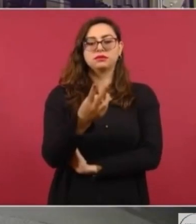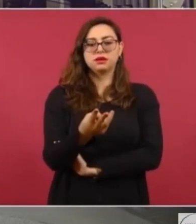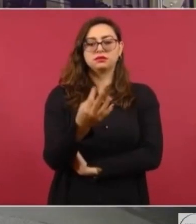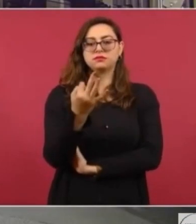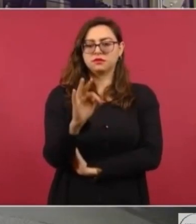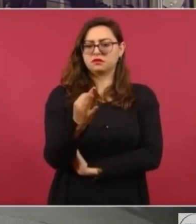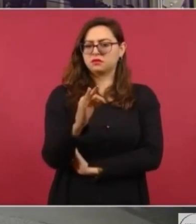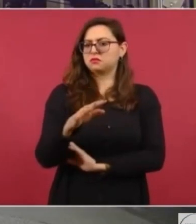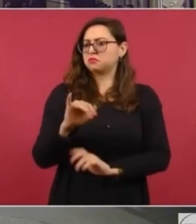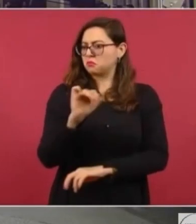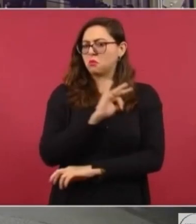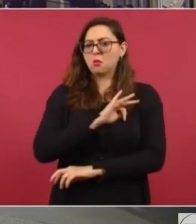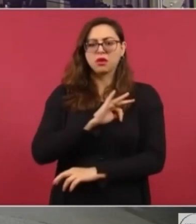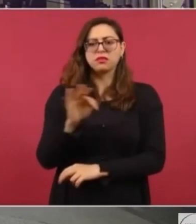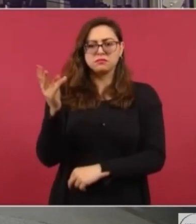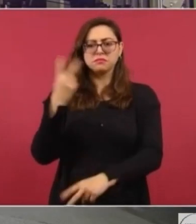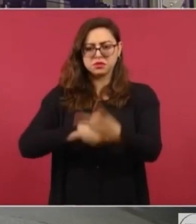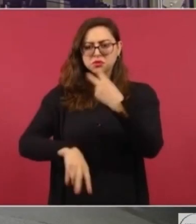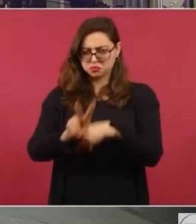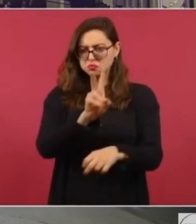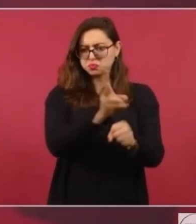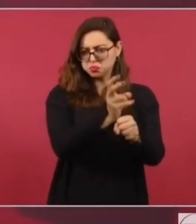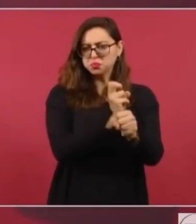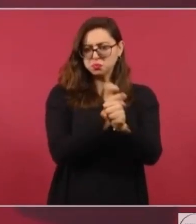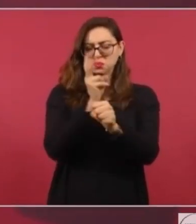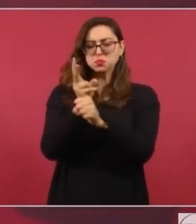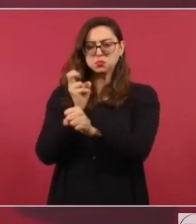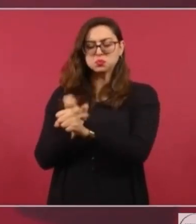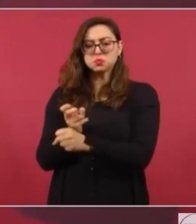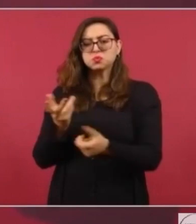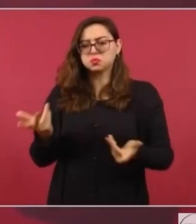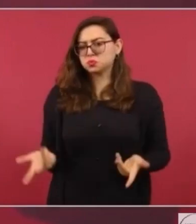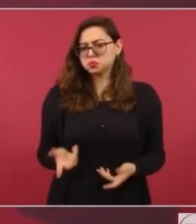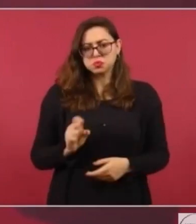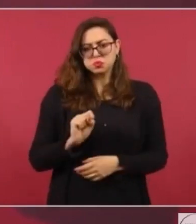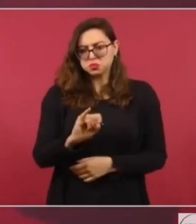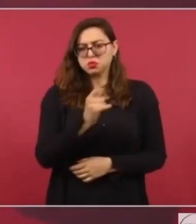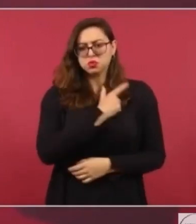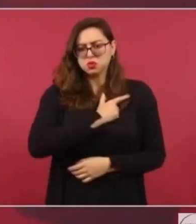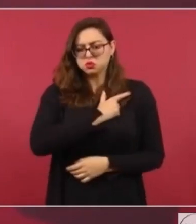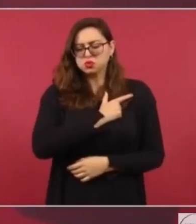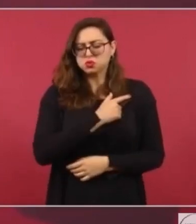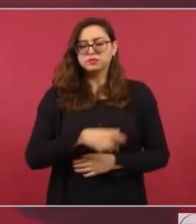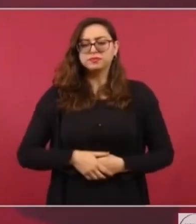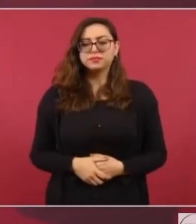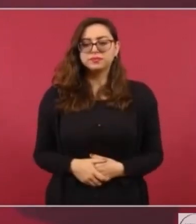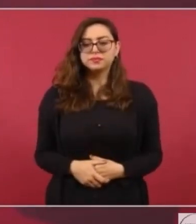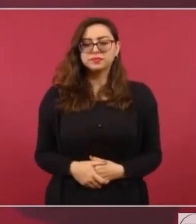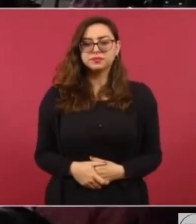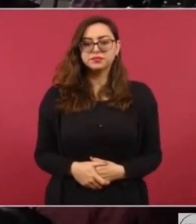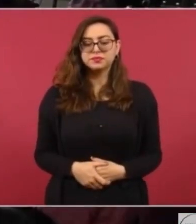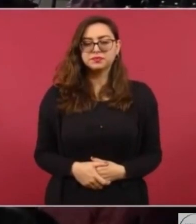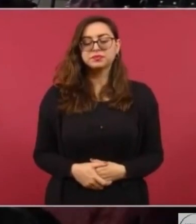a las personas que representen a esta logia. Muchas gracias, presidente.